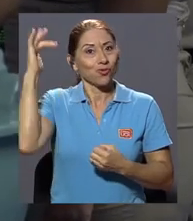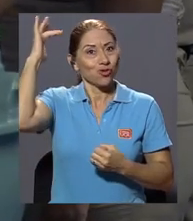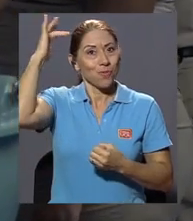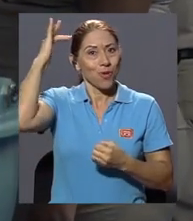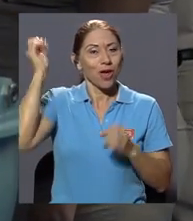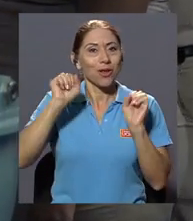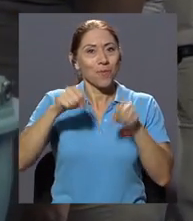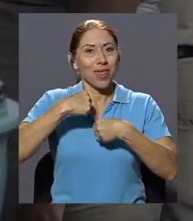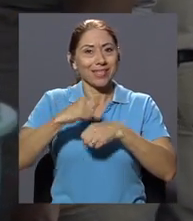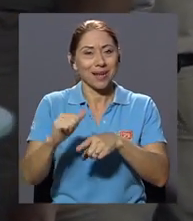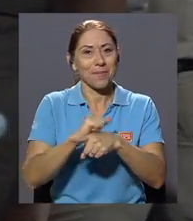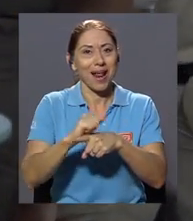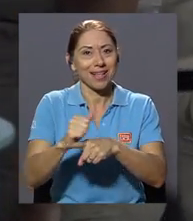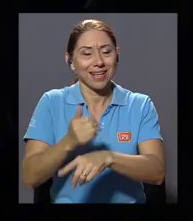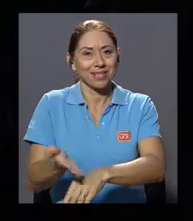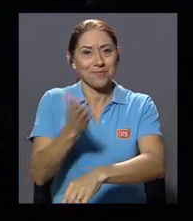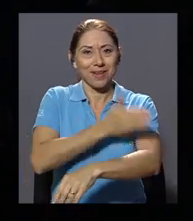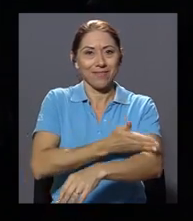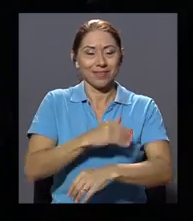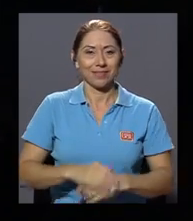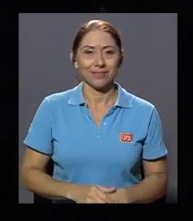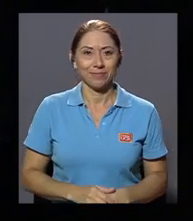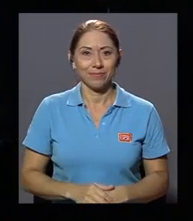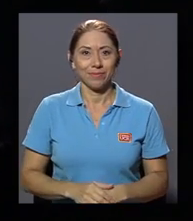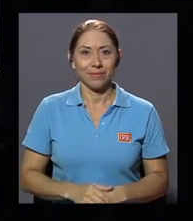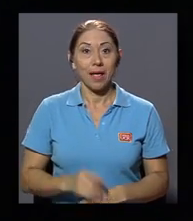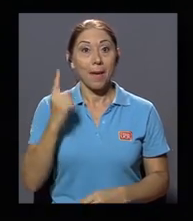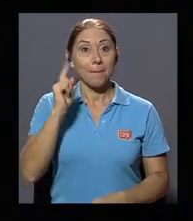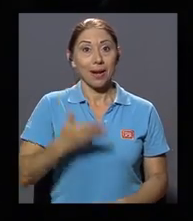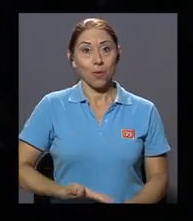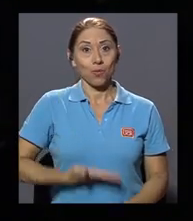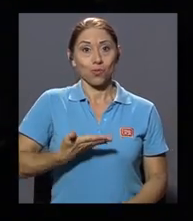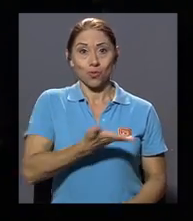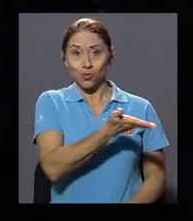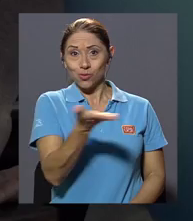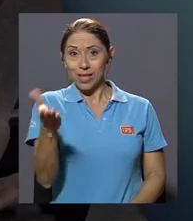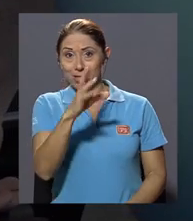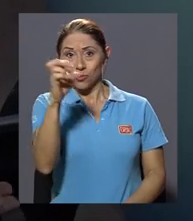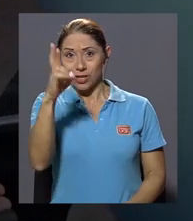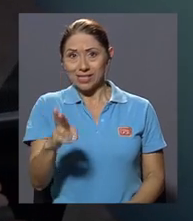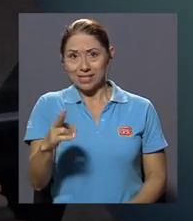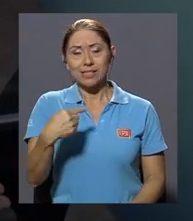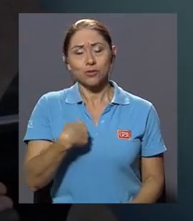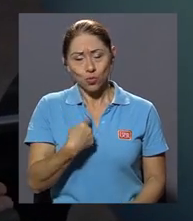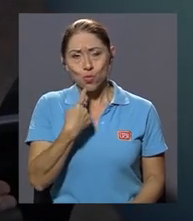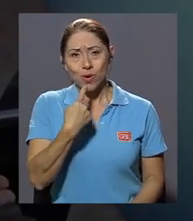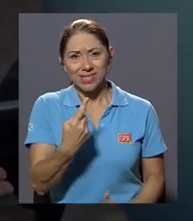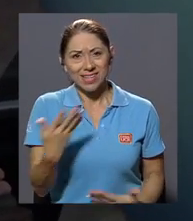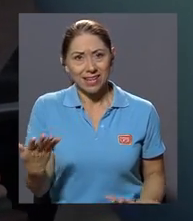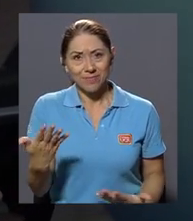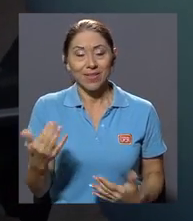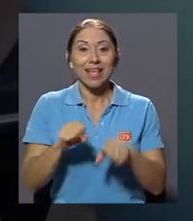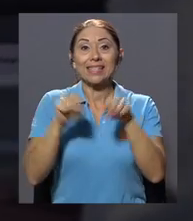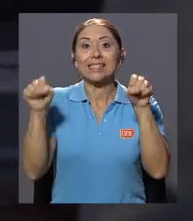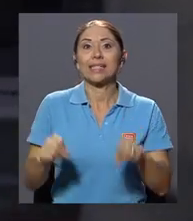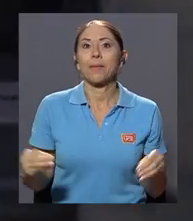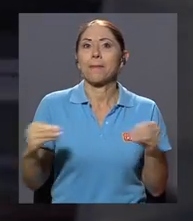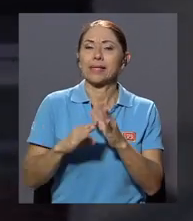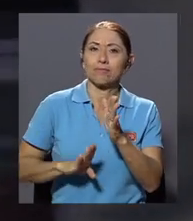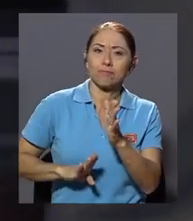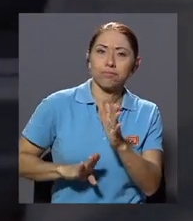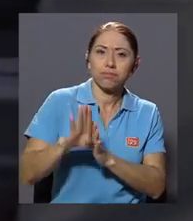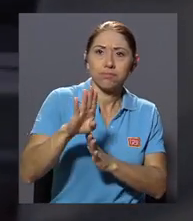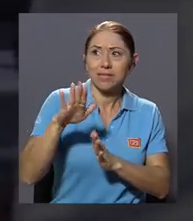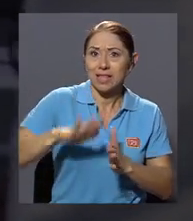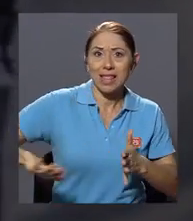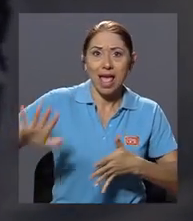permite realizar prácticas previas. Para orgullo de ustedes como costarricenses les voy a decir algo. El sistema más avanzado que tenemos